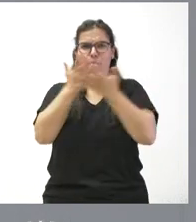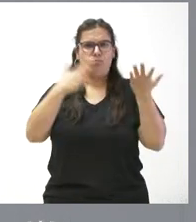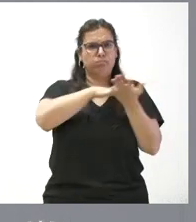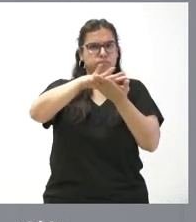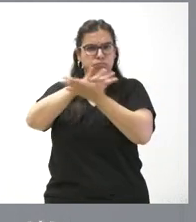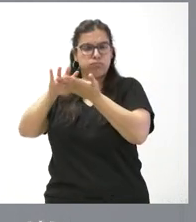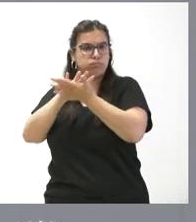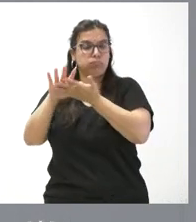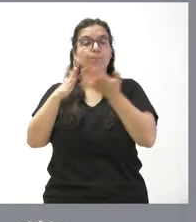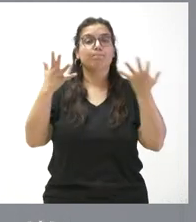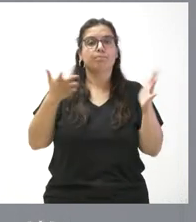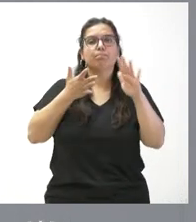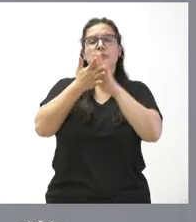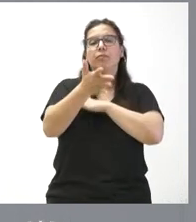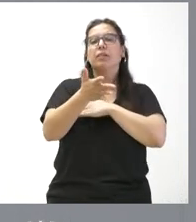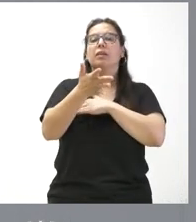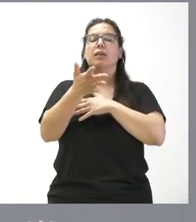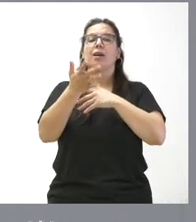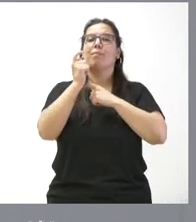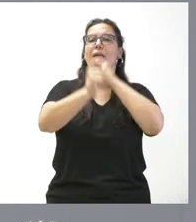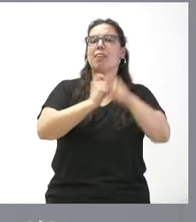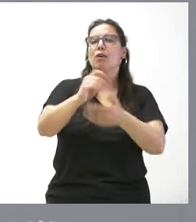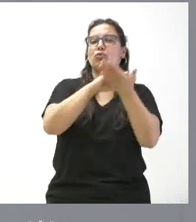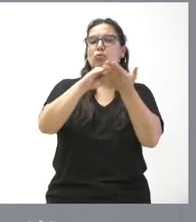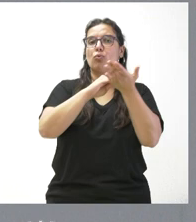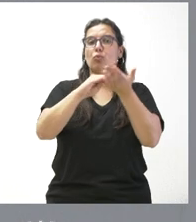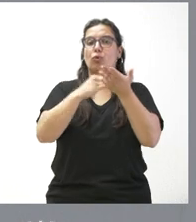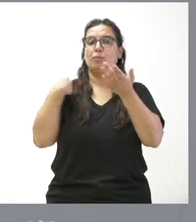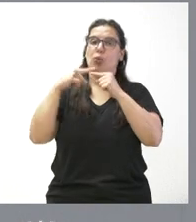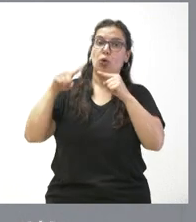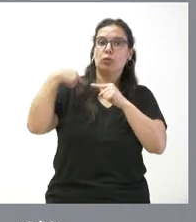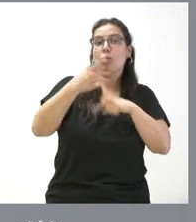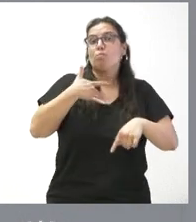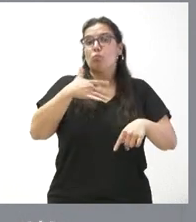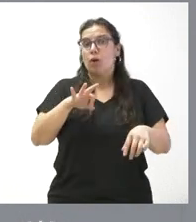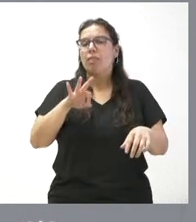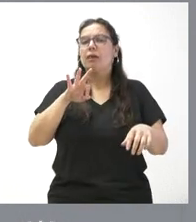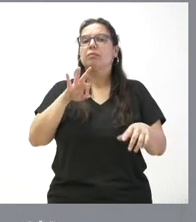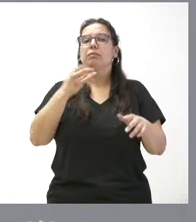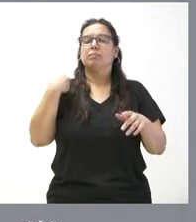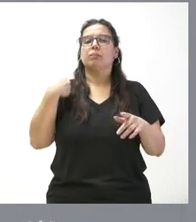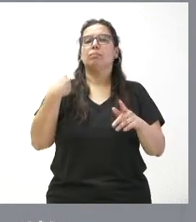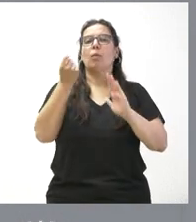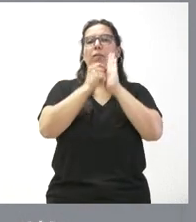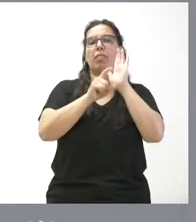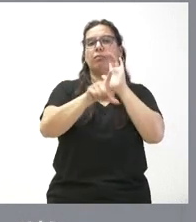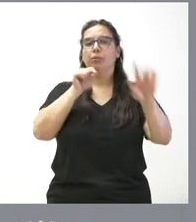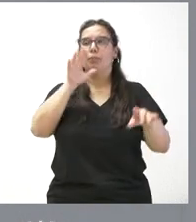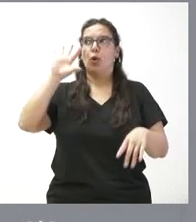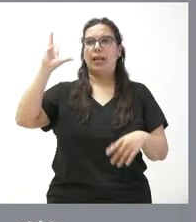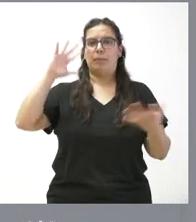se trata, por tanto, de dar solución a los posibles efectos derivados de las medidas vinculadas al cambio